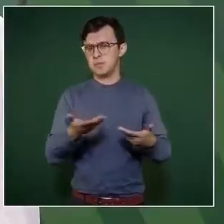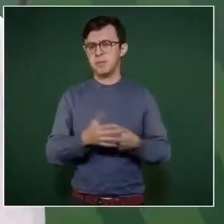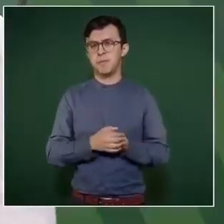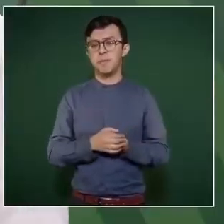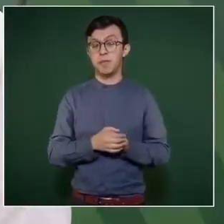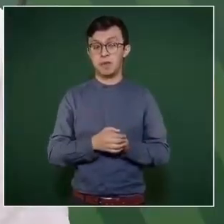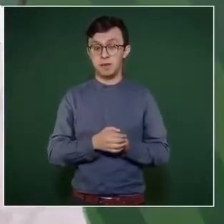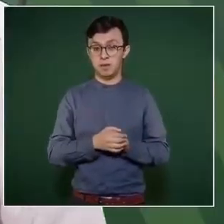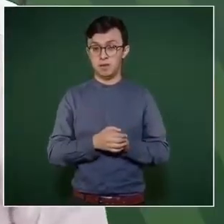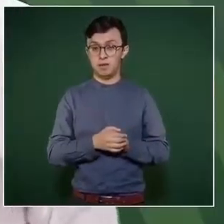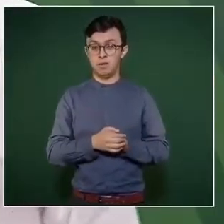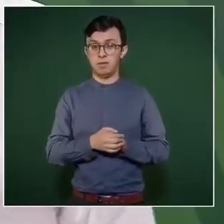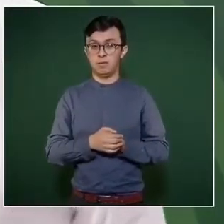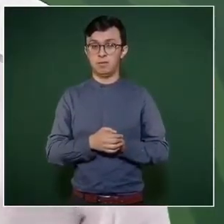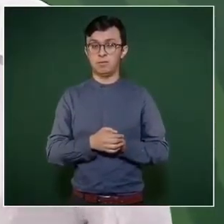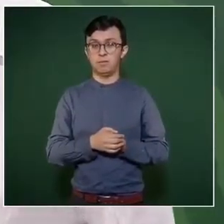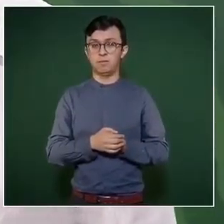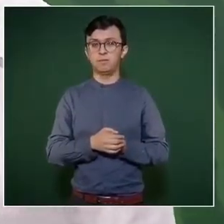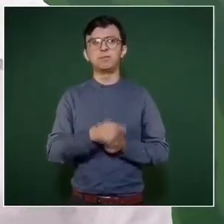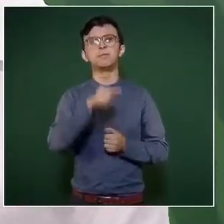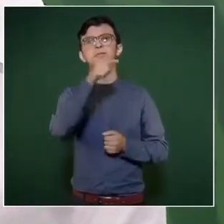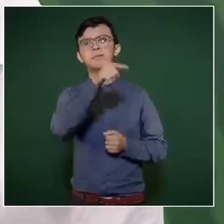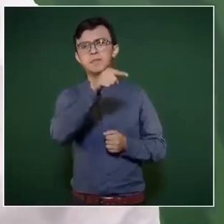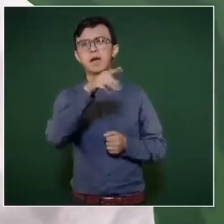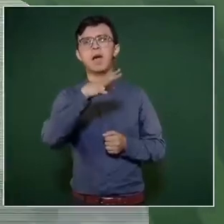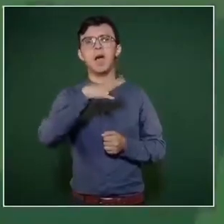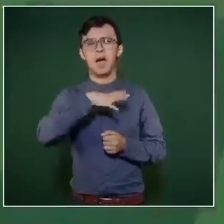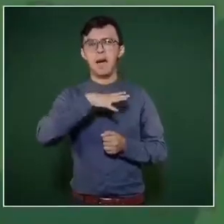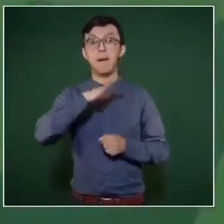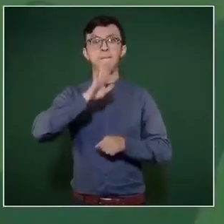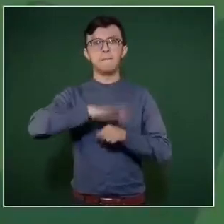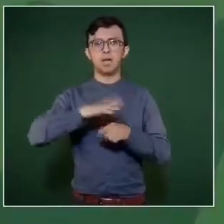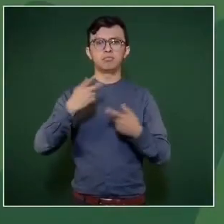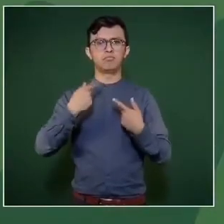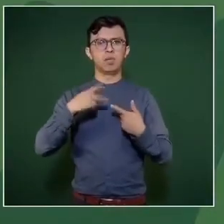porque ahí es donde bombardean más,